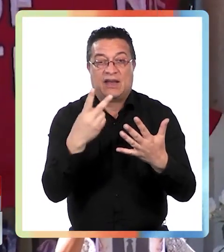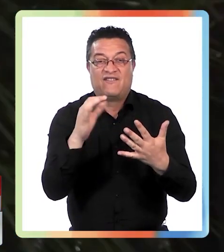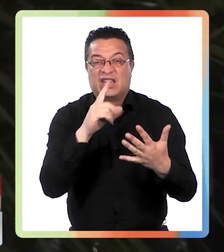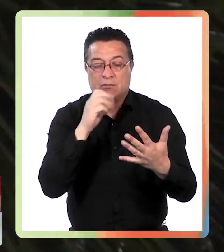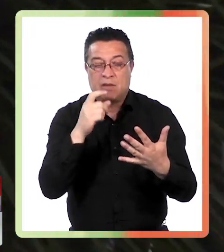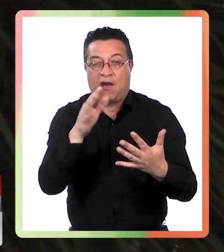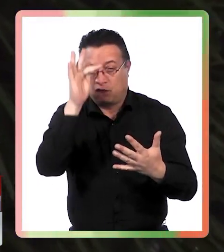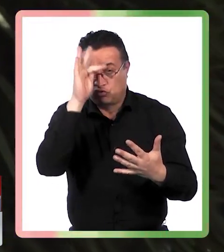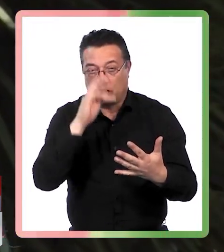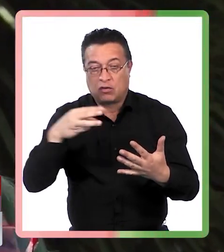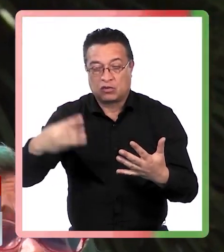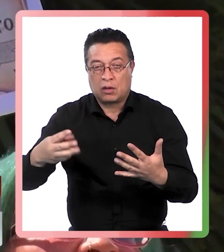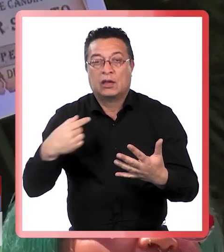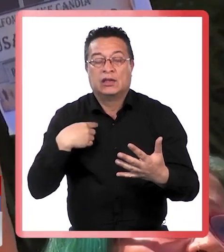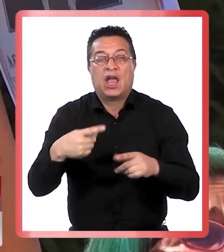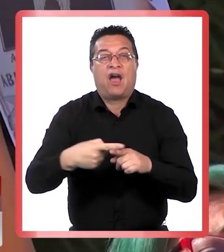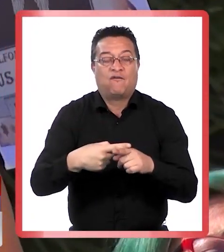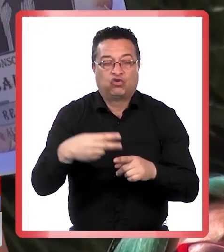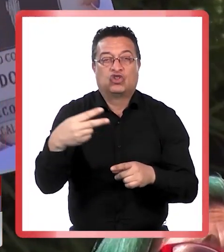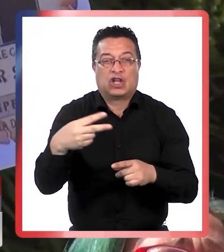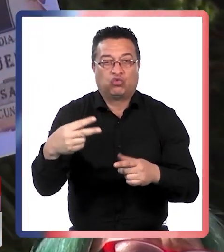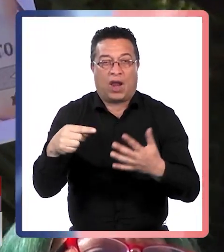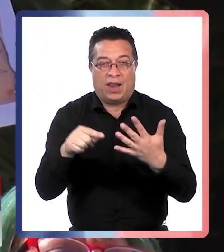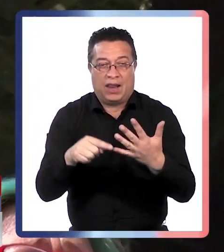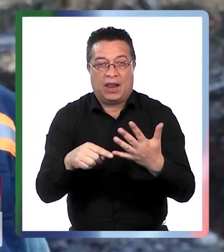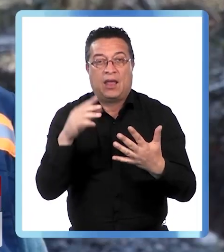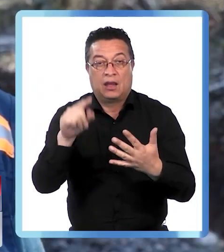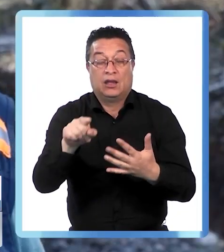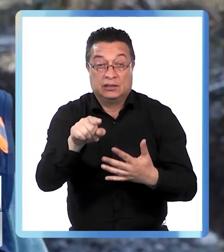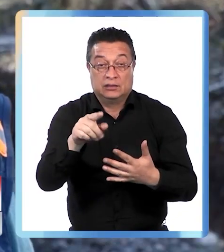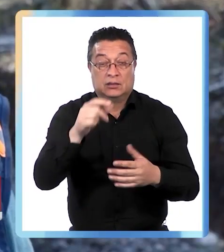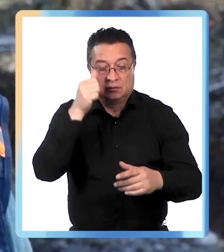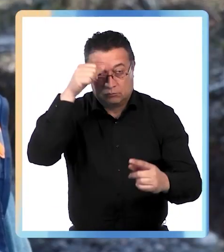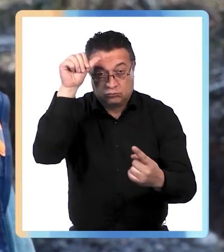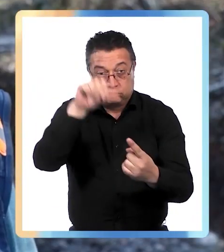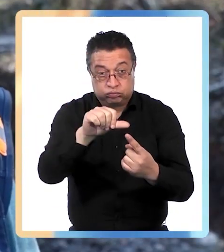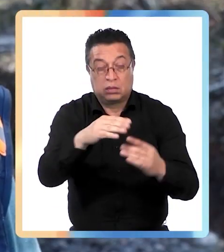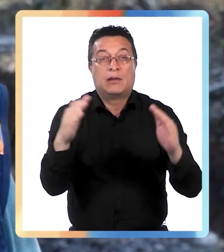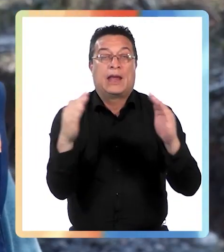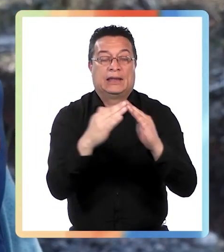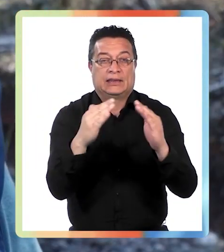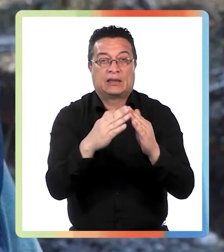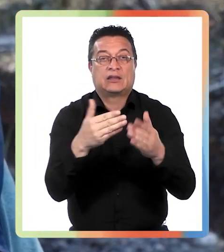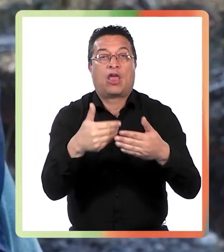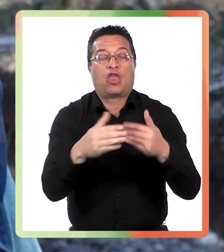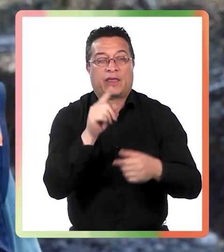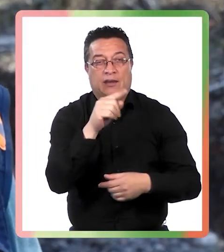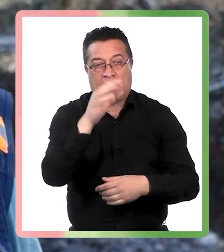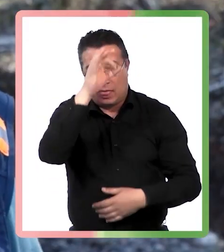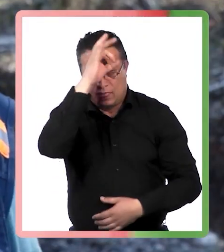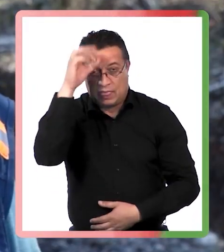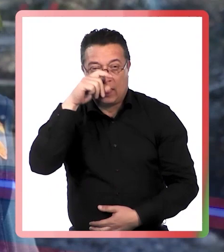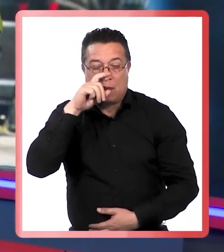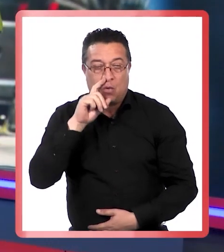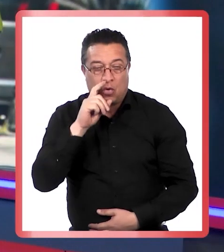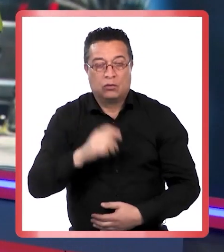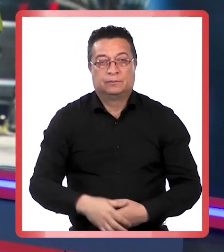funcionaria municipal y víctimas de abuso sexual mientras Alfonso Coque cumplirá esta medida en un domicilio de Terenco